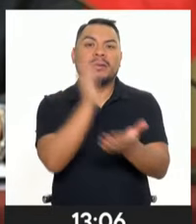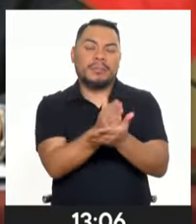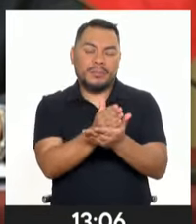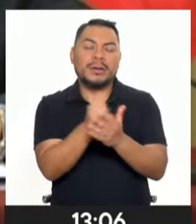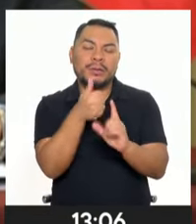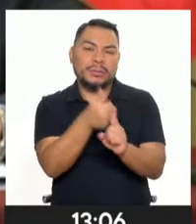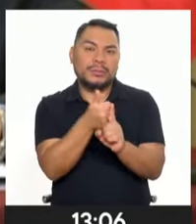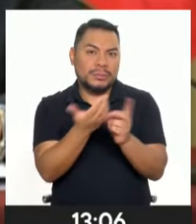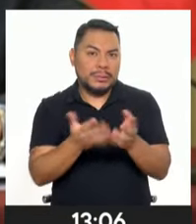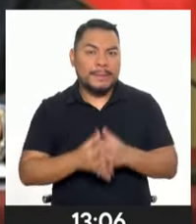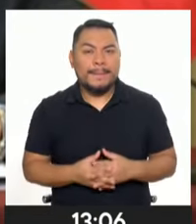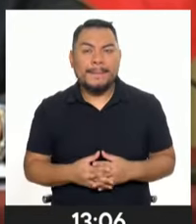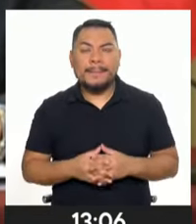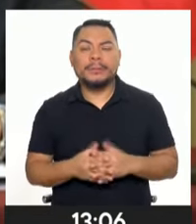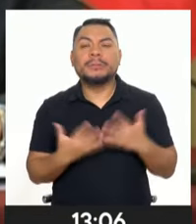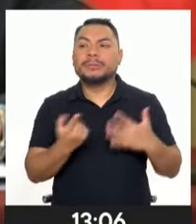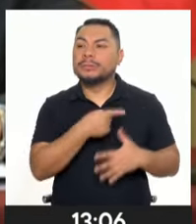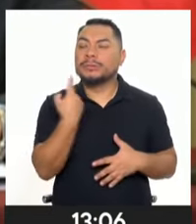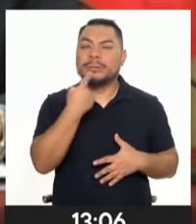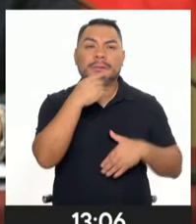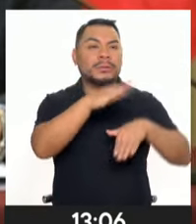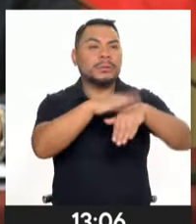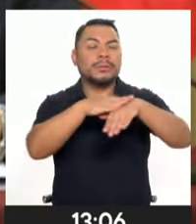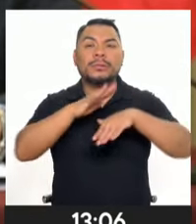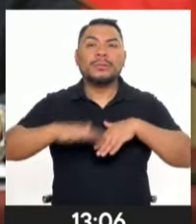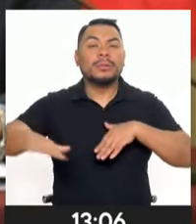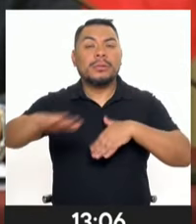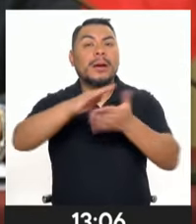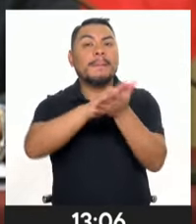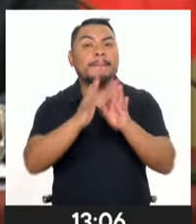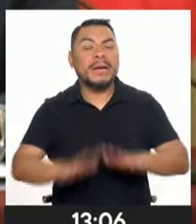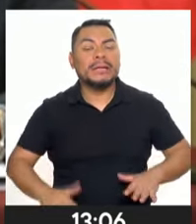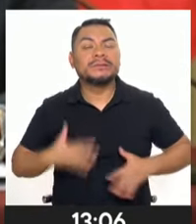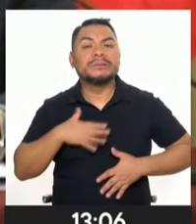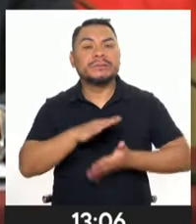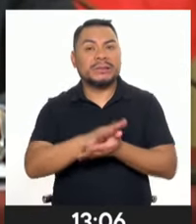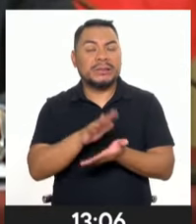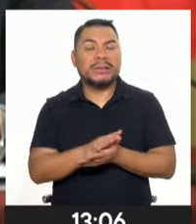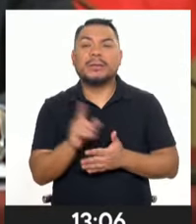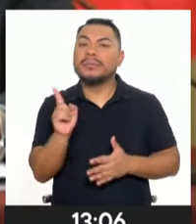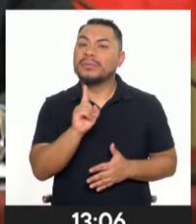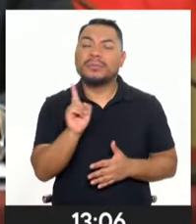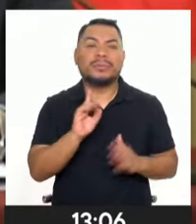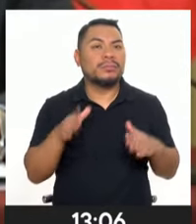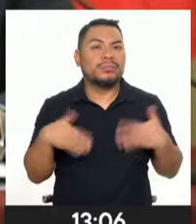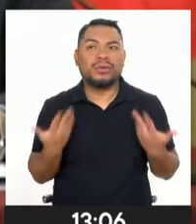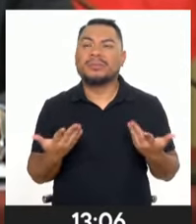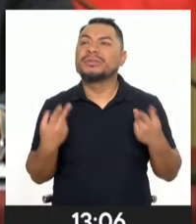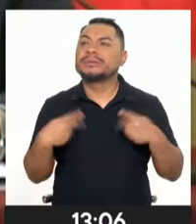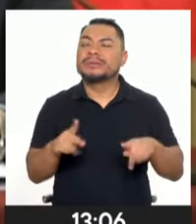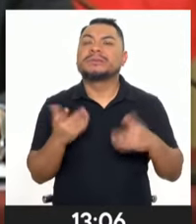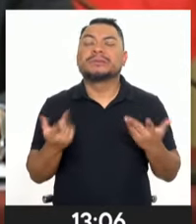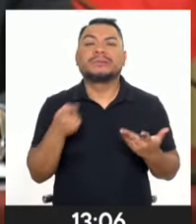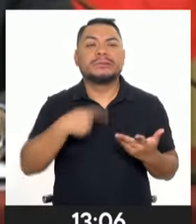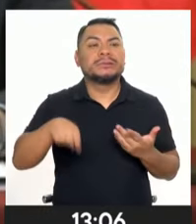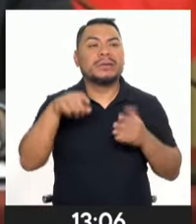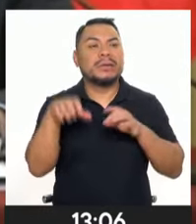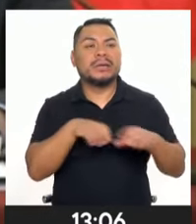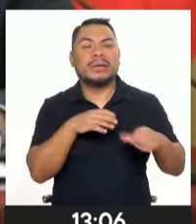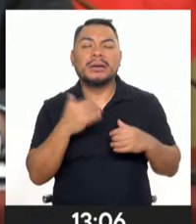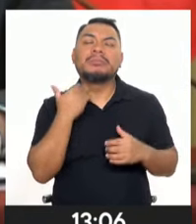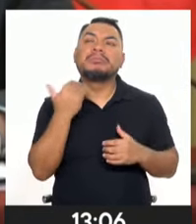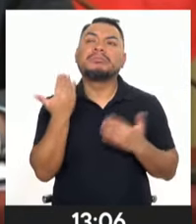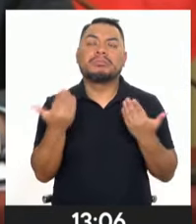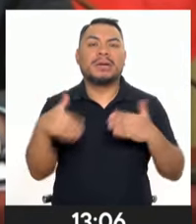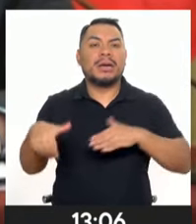como corresponde. Nosotros invocamos, obviamente, a la paz, a la tranquilidad, pero no podemos permitirnos que actúen impunemente